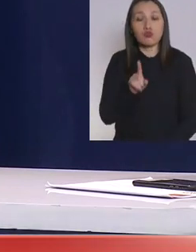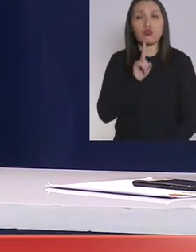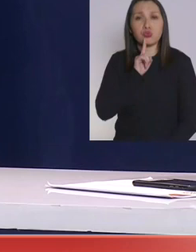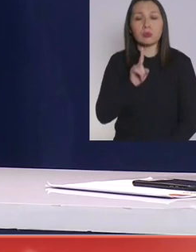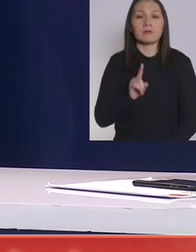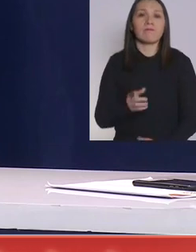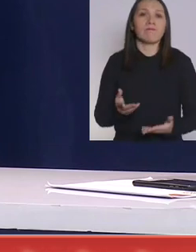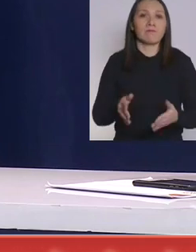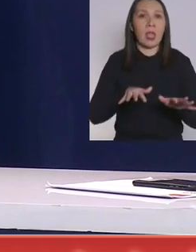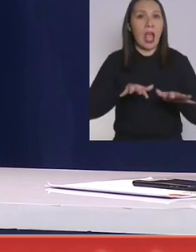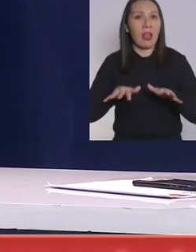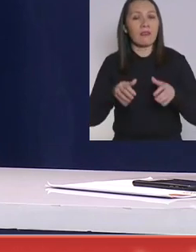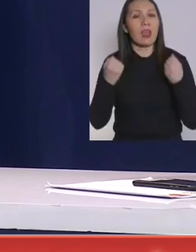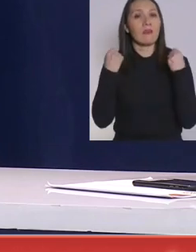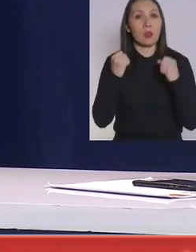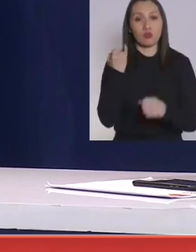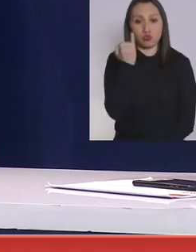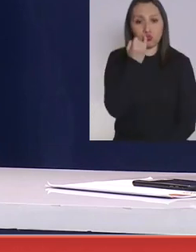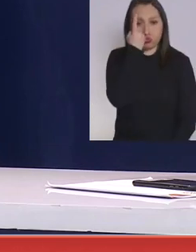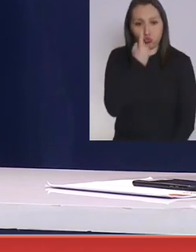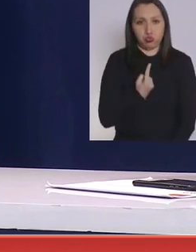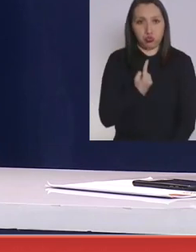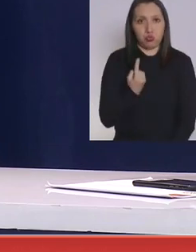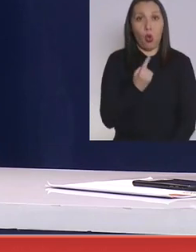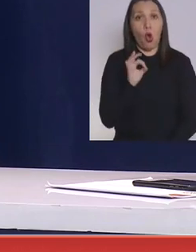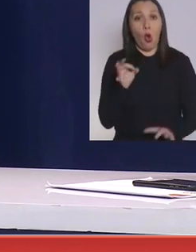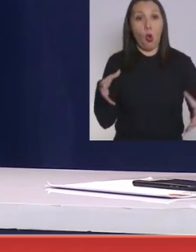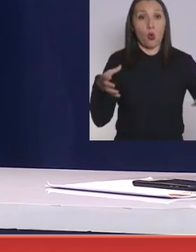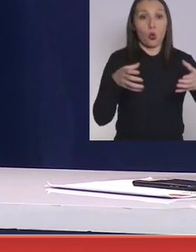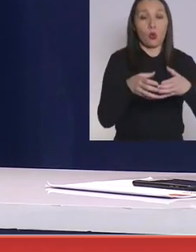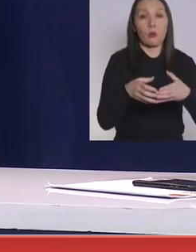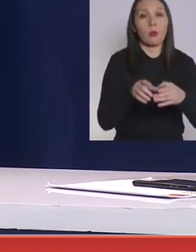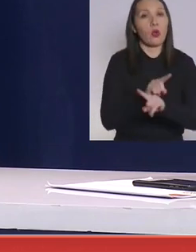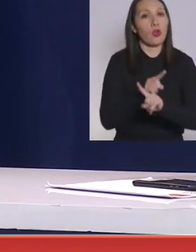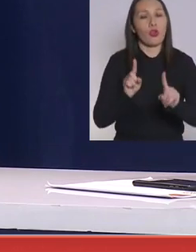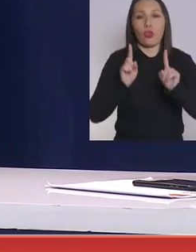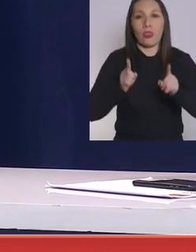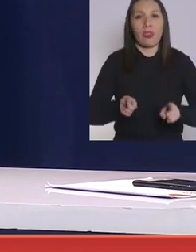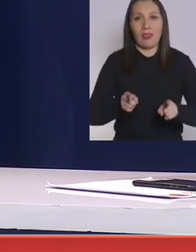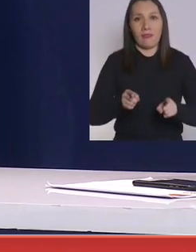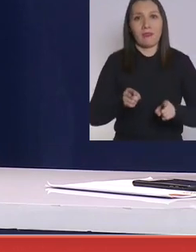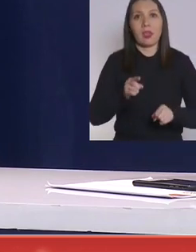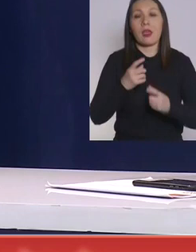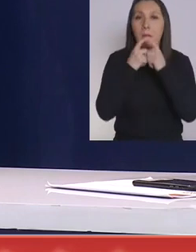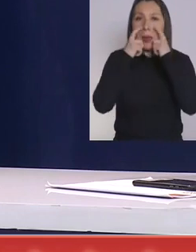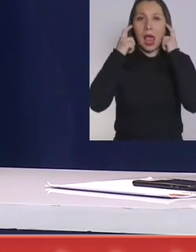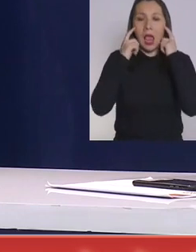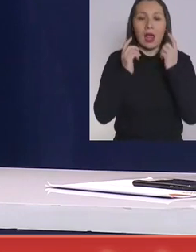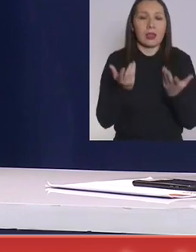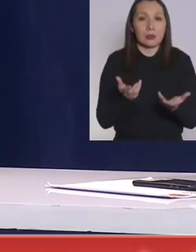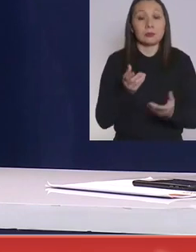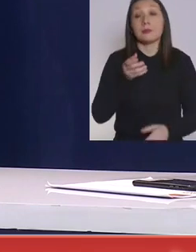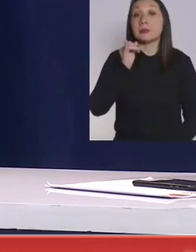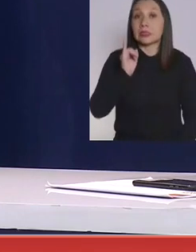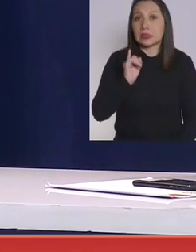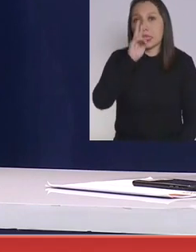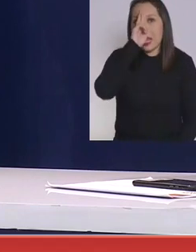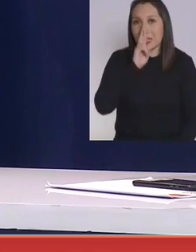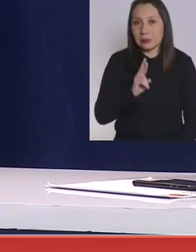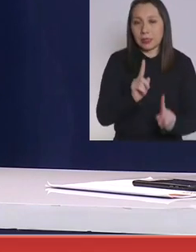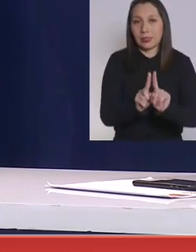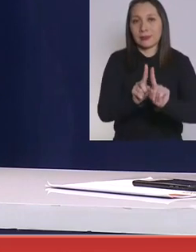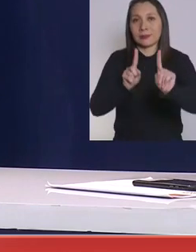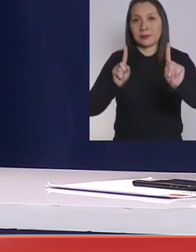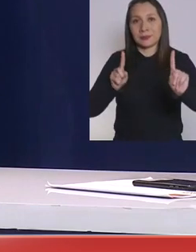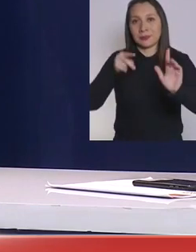encuentran realizando una actividad física individual o colectiva, no deben tener uso de mascarilla. Sí respetar las